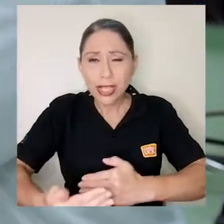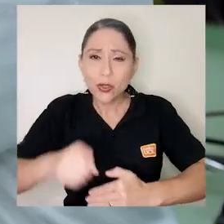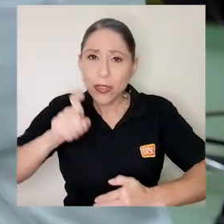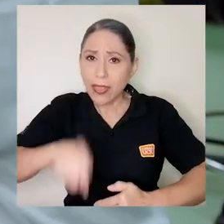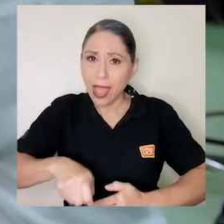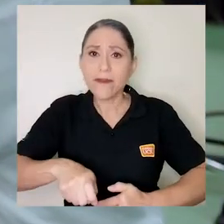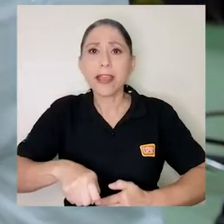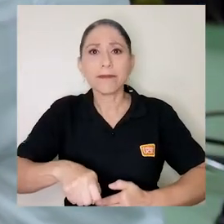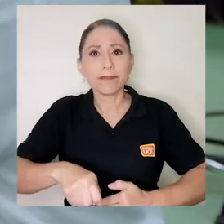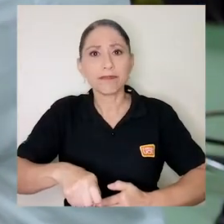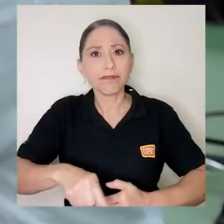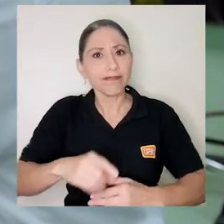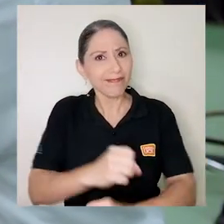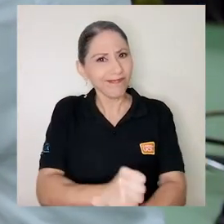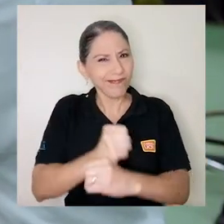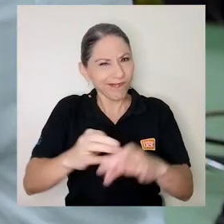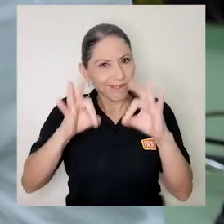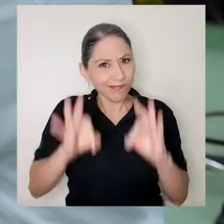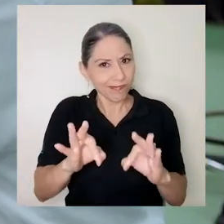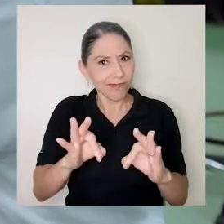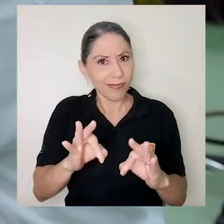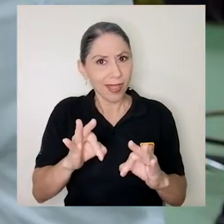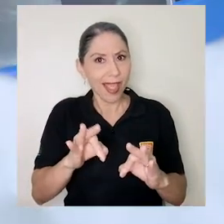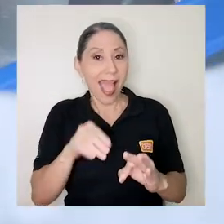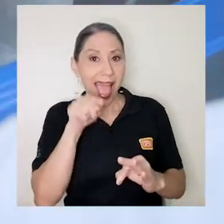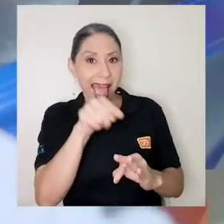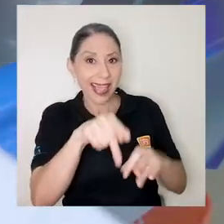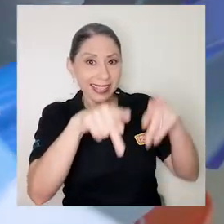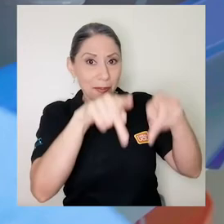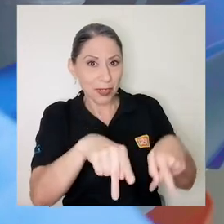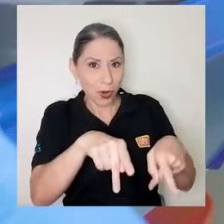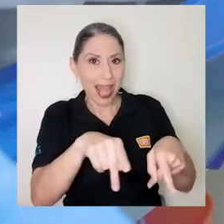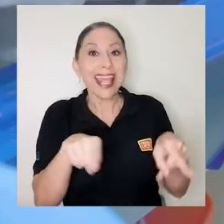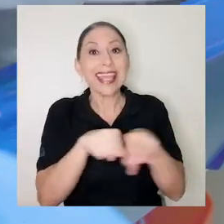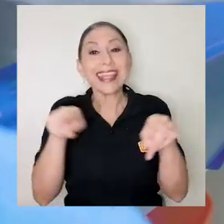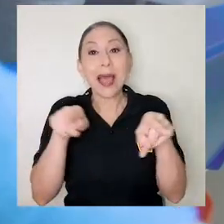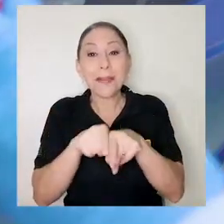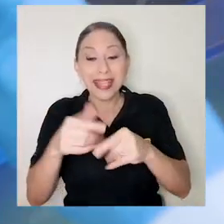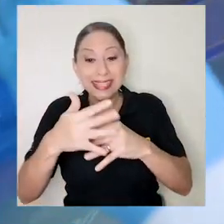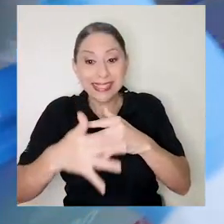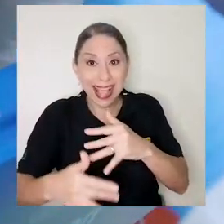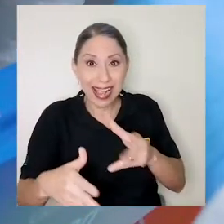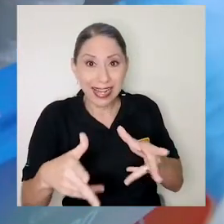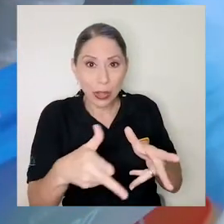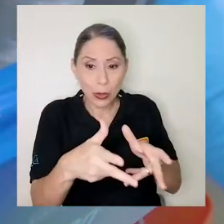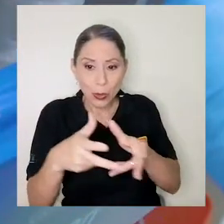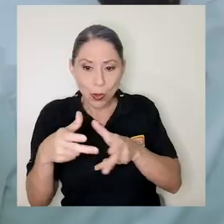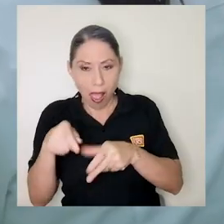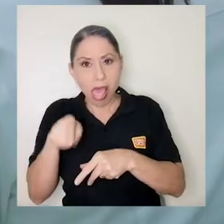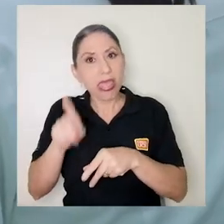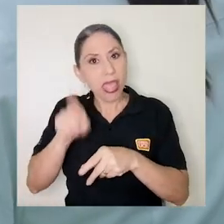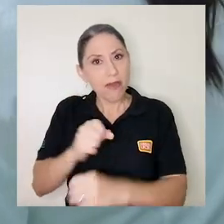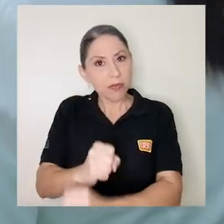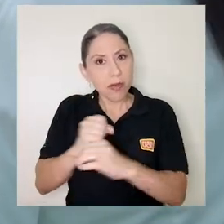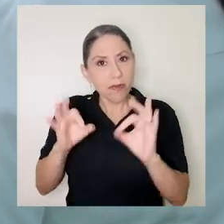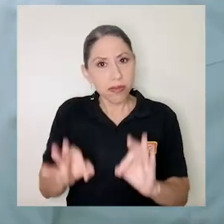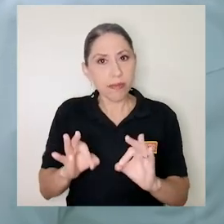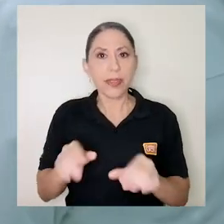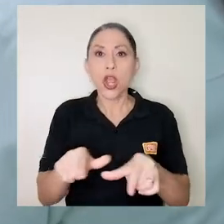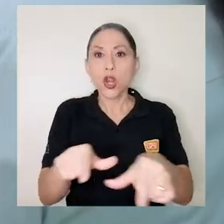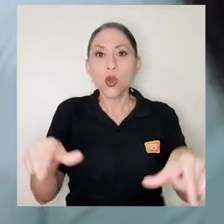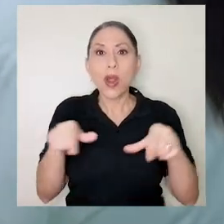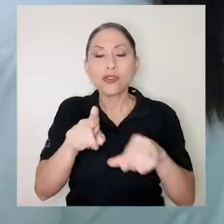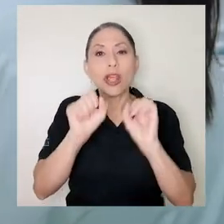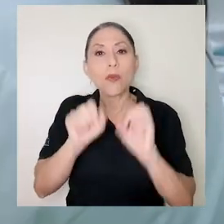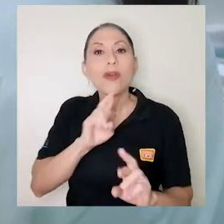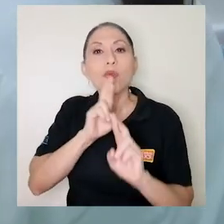hay que brindar seguridad tanto a la persona como al producto que vamos a recolectar. Los lugares en